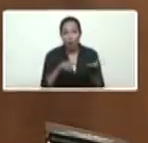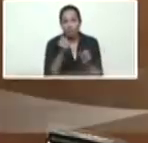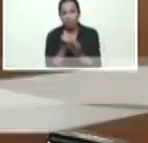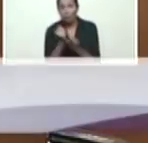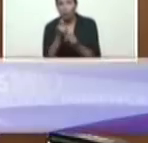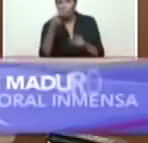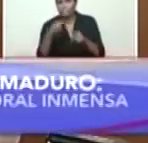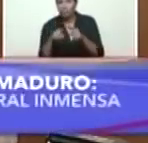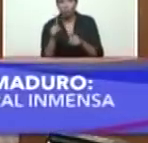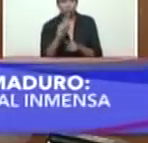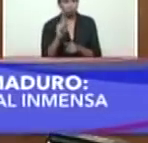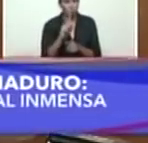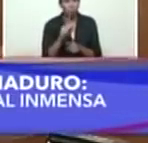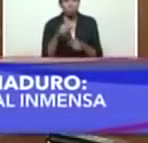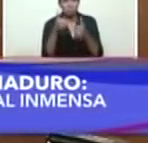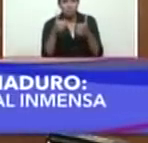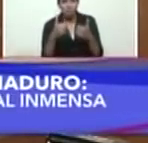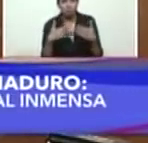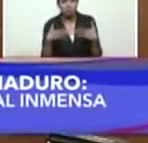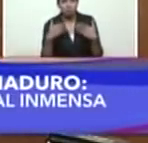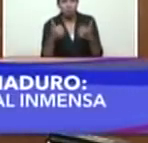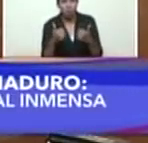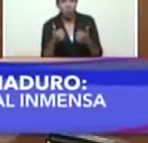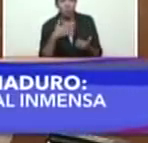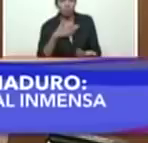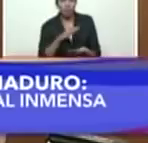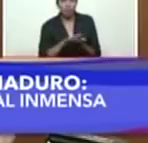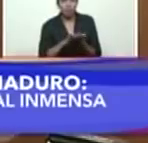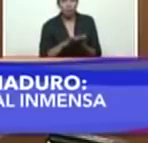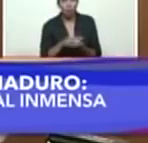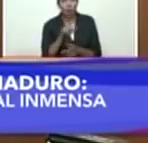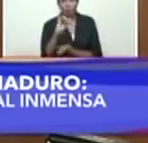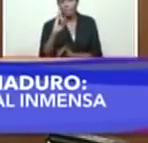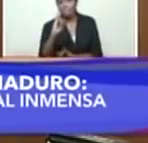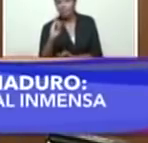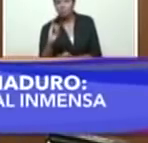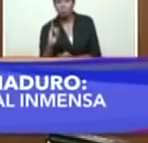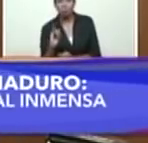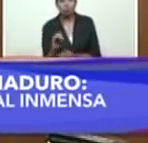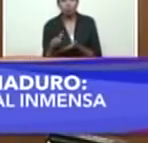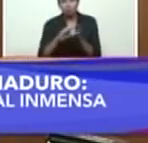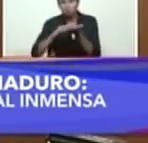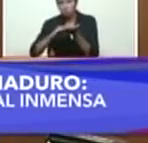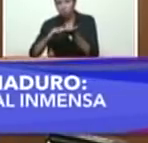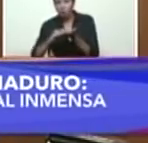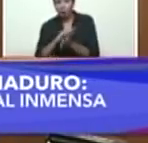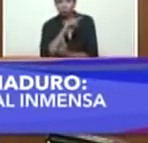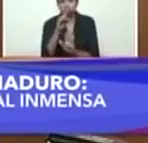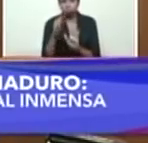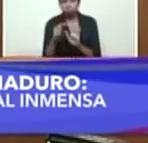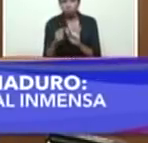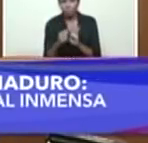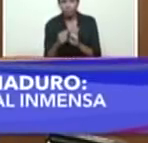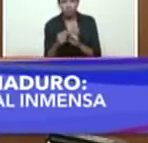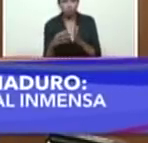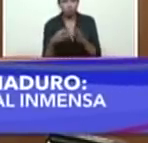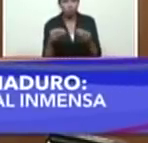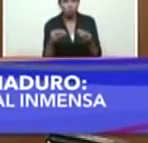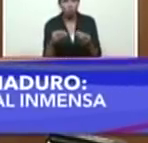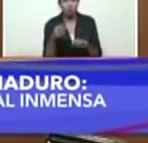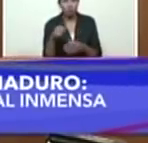bien, vivos, tranquilos, y ahí mismo, ellos mismos se pusieron a trabajar y reconstruyeron y ya restablecieron ese paso de agua,